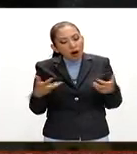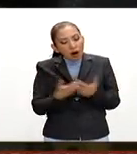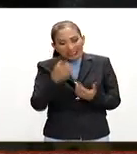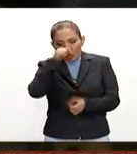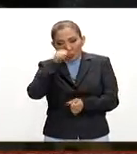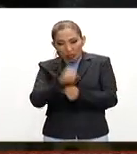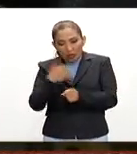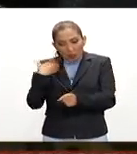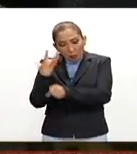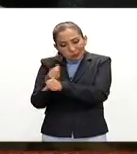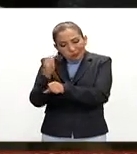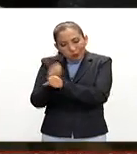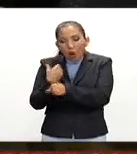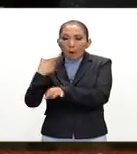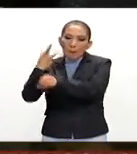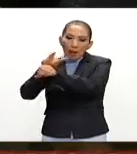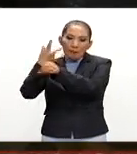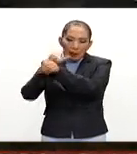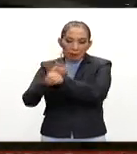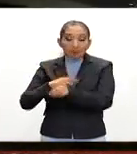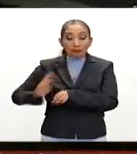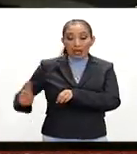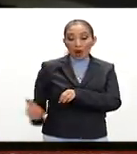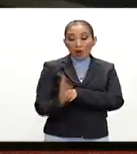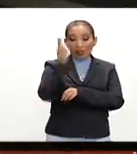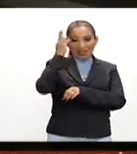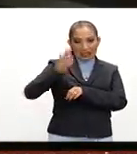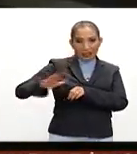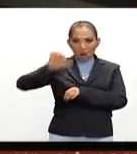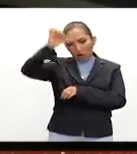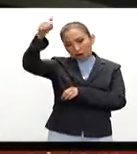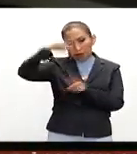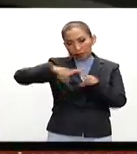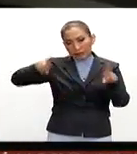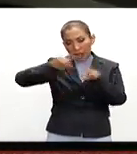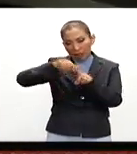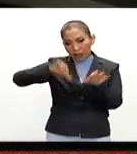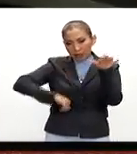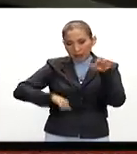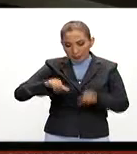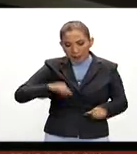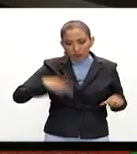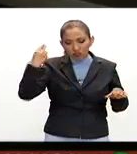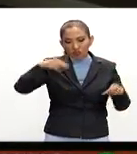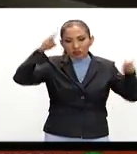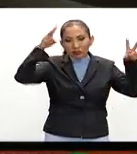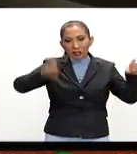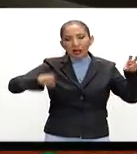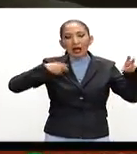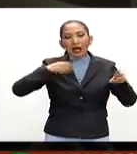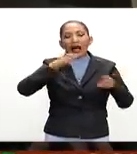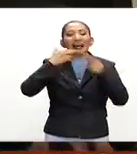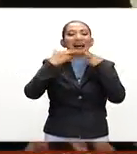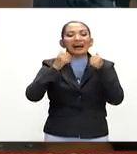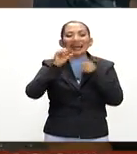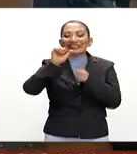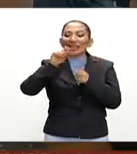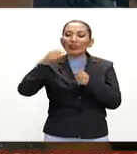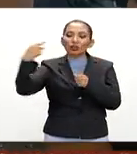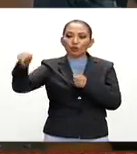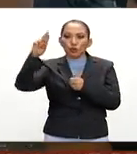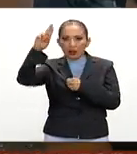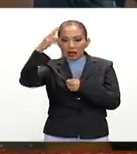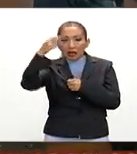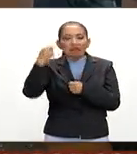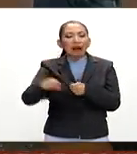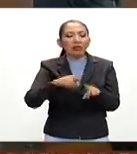nivel secundario y bachillerato en las universidades tenemos ya otro tipo de interacción tenemos un programa denominado SAT en tu universidad este programa